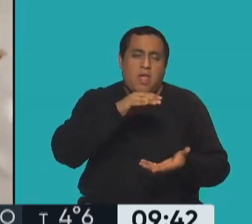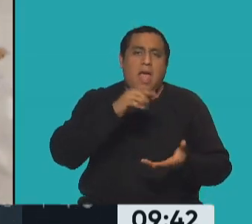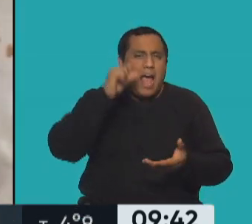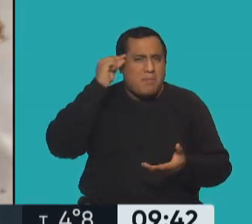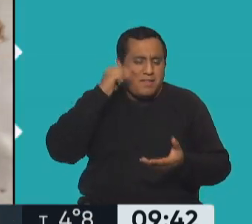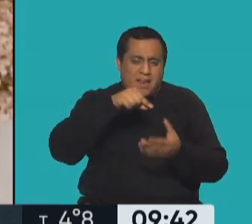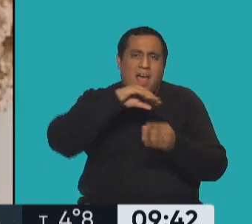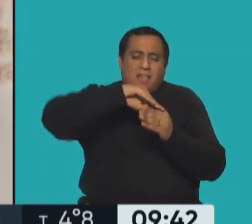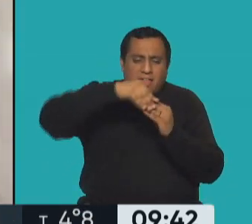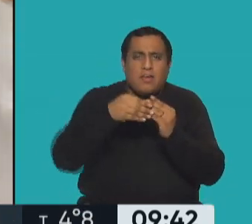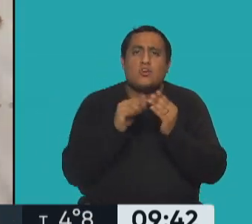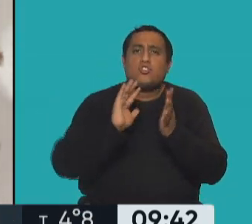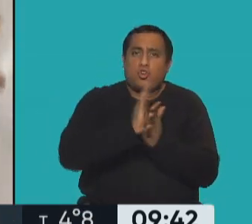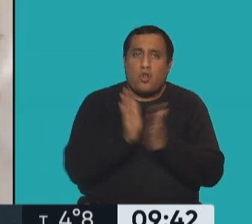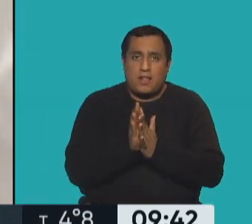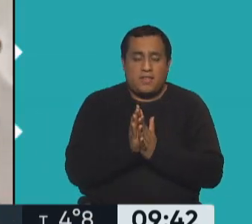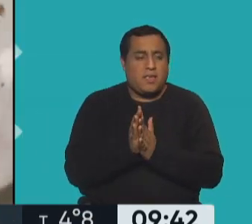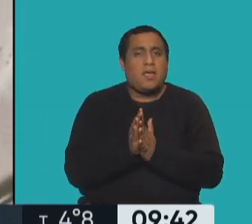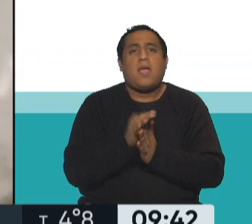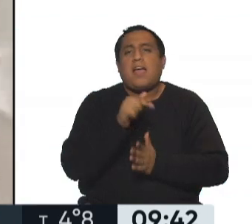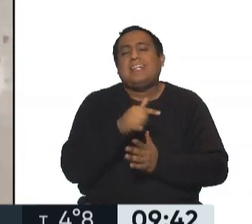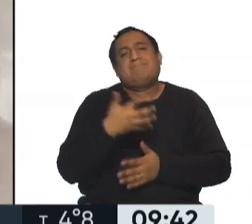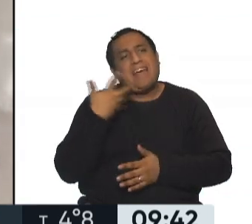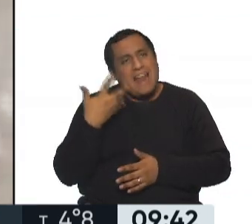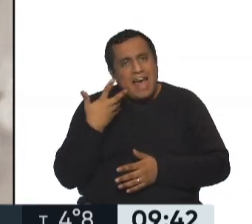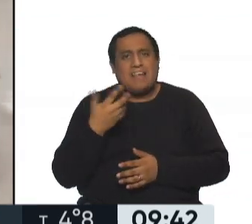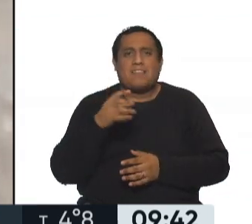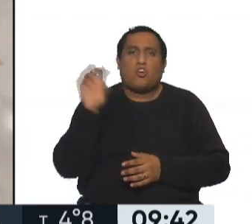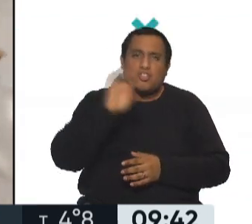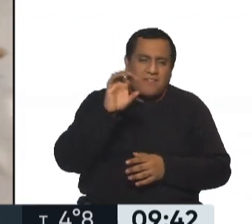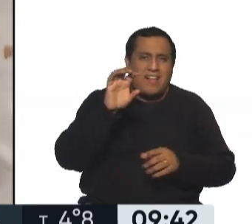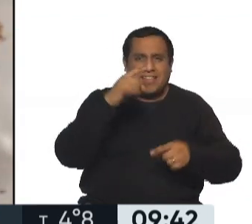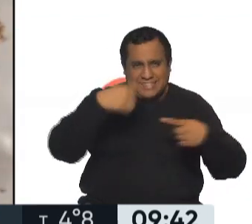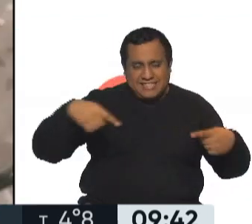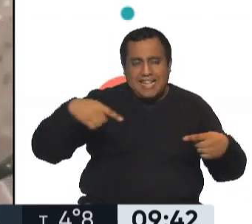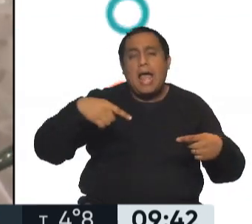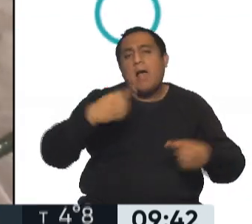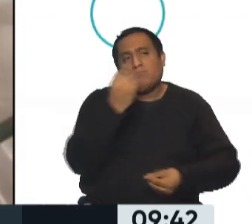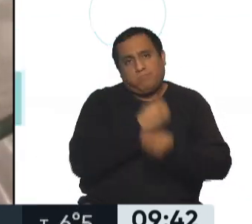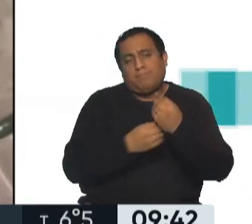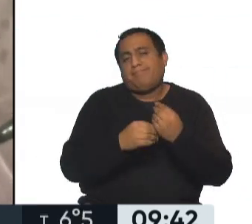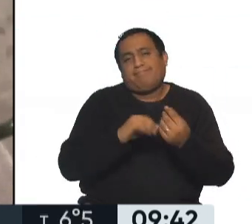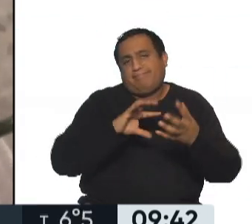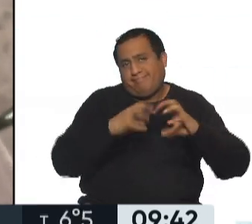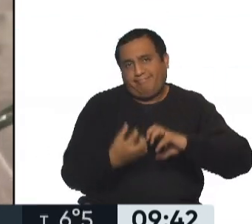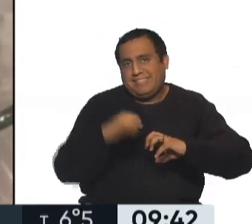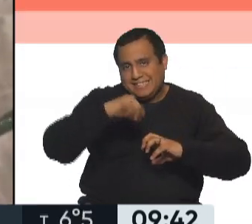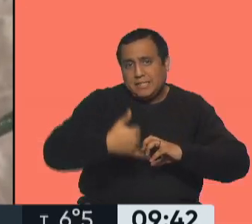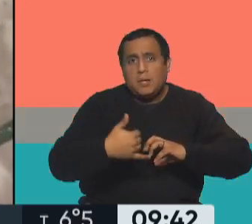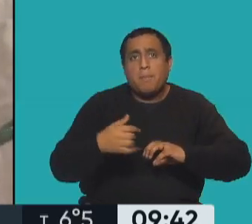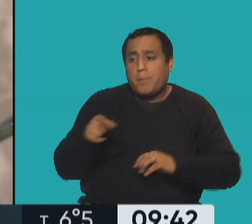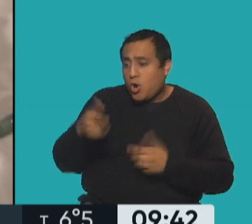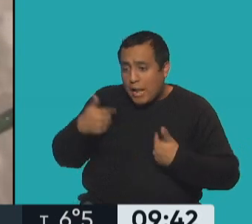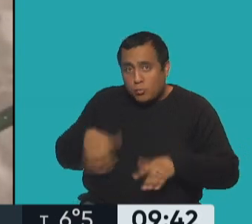en el negocio de la esquina que ahí tienen grasas, que tienen conservantes, ahí ya le estamos haciendo daño a la almendra, pero no de esta forma que lo estamos